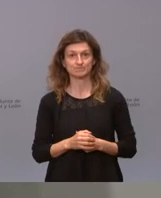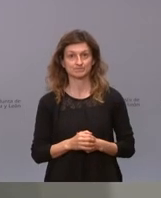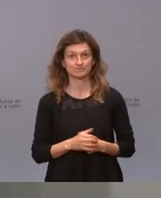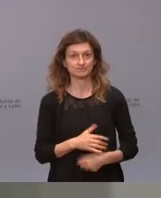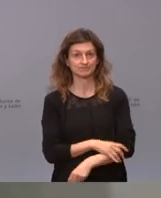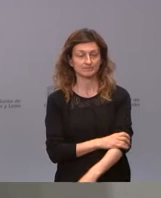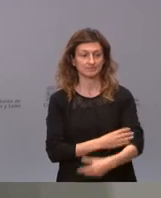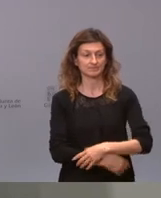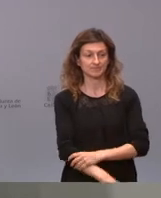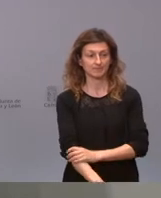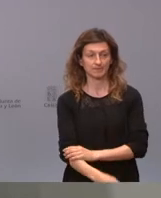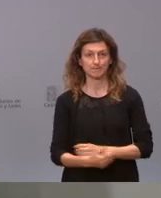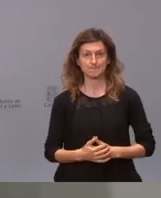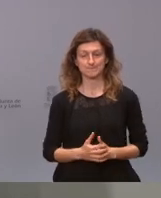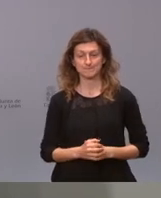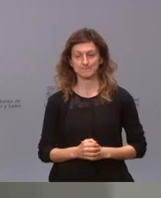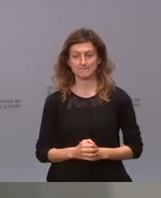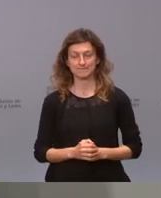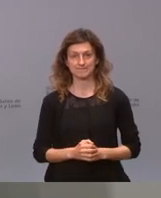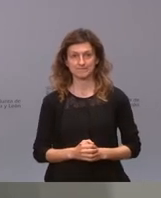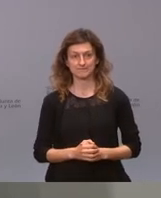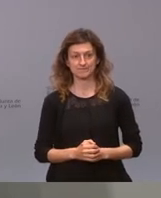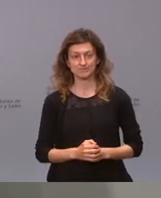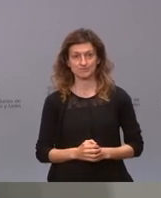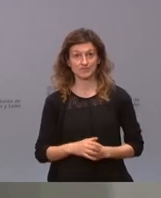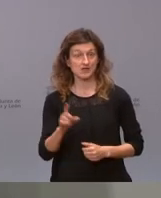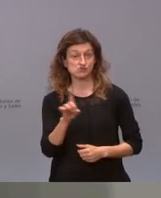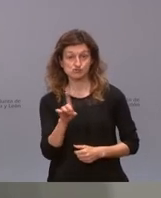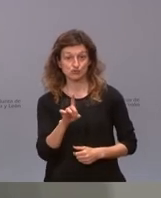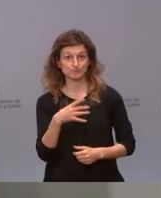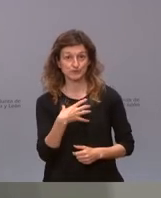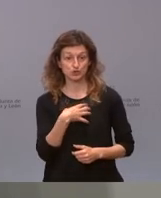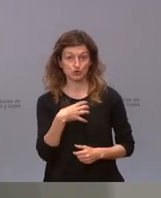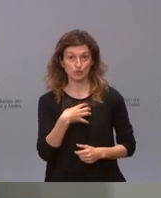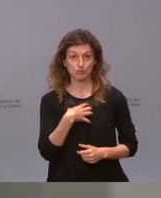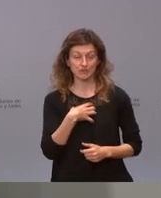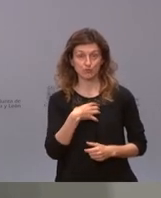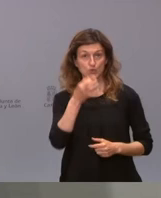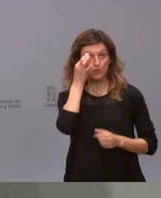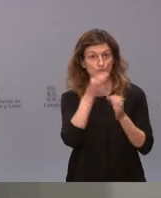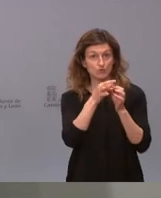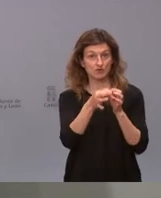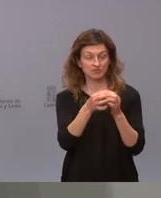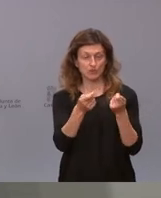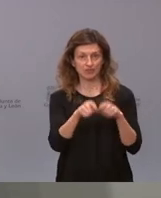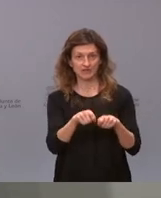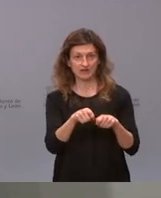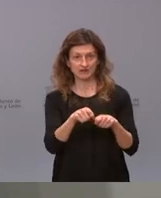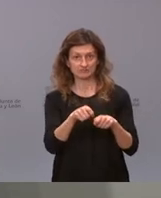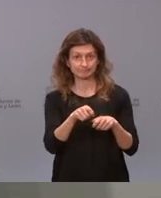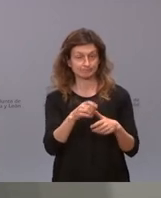iremos de de adelante atrás no no podemos cerrar un municipio para una población concreta